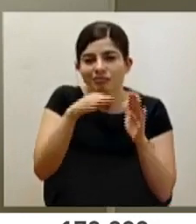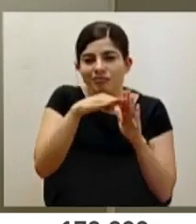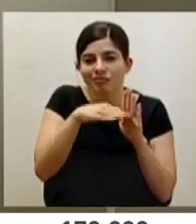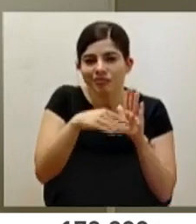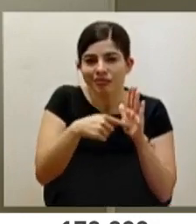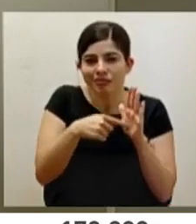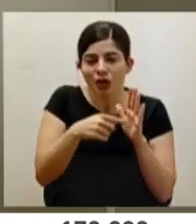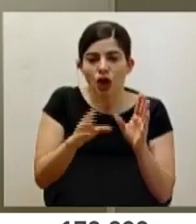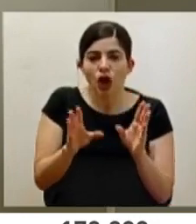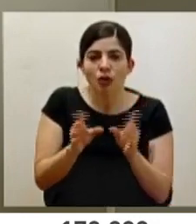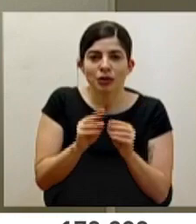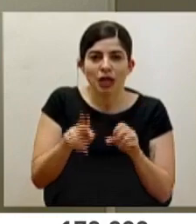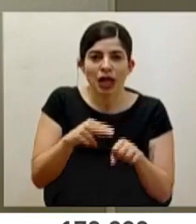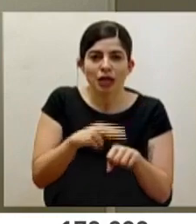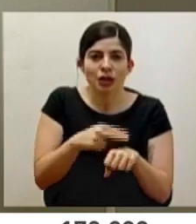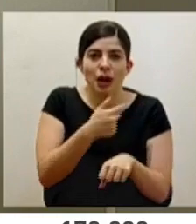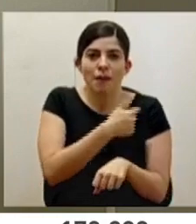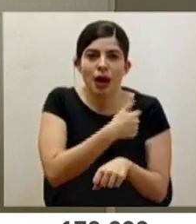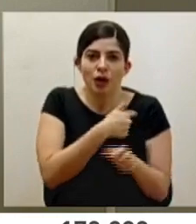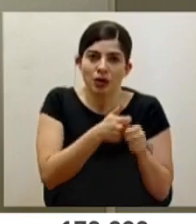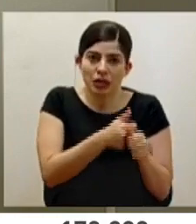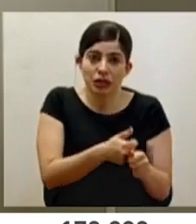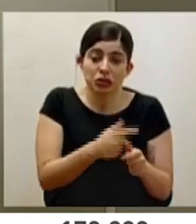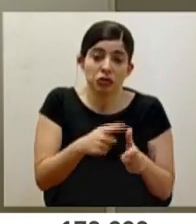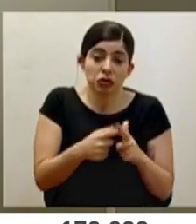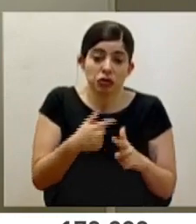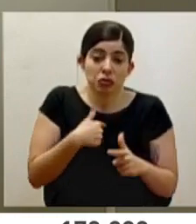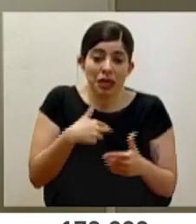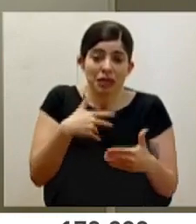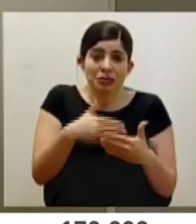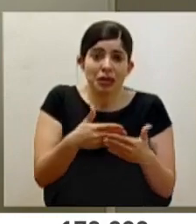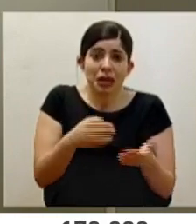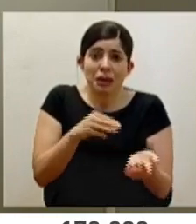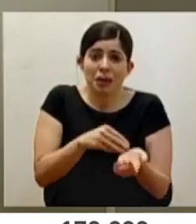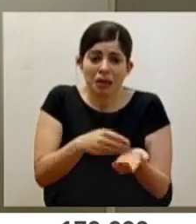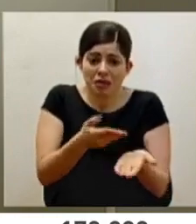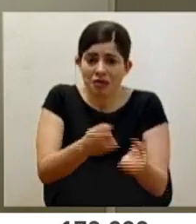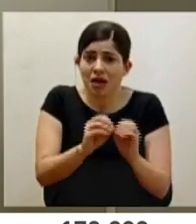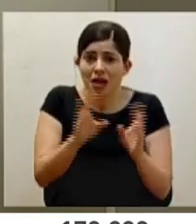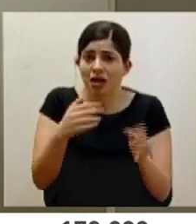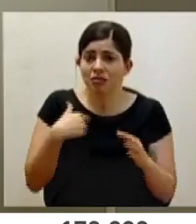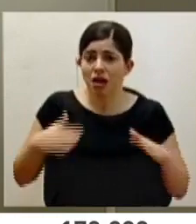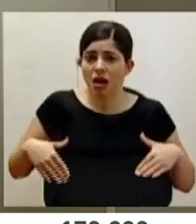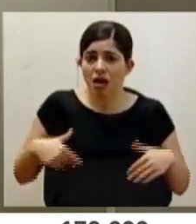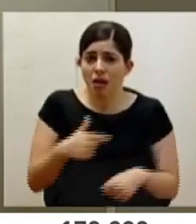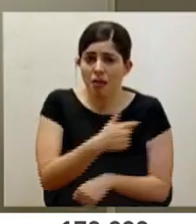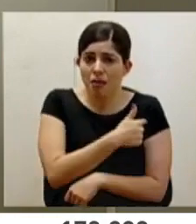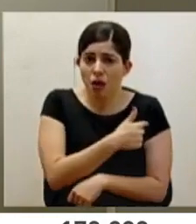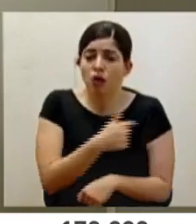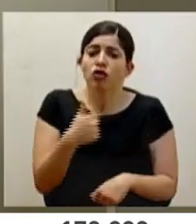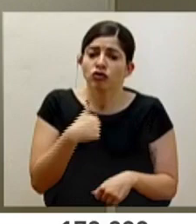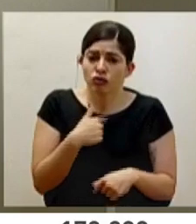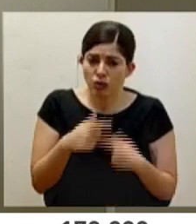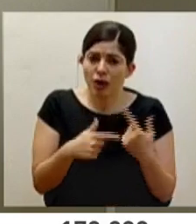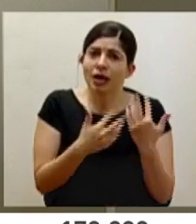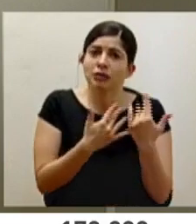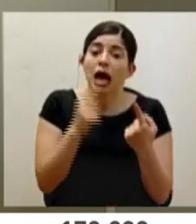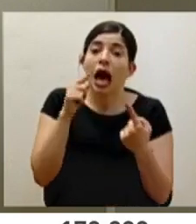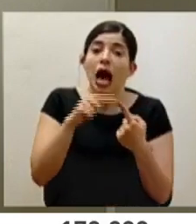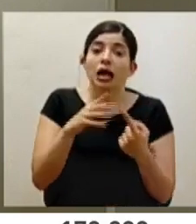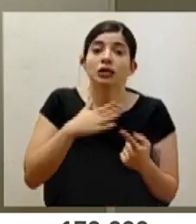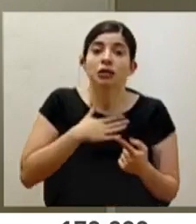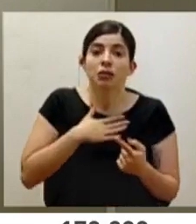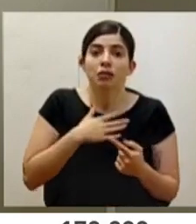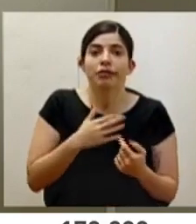Comisión Nacional de Vacunas. Y ahí pongo a disposición mi expediente médico de que no me he vacunado. Y voy a esperar a que me toque mi